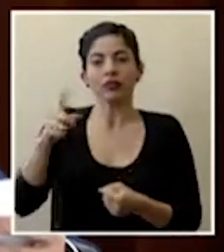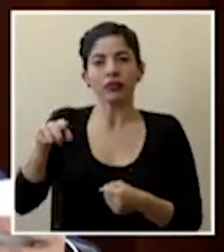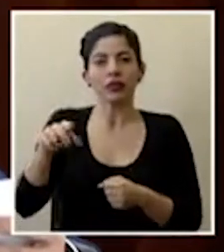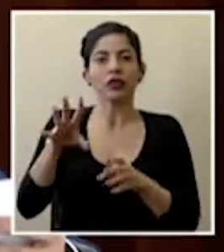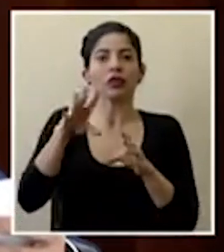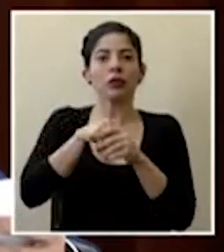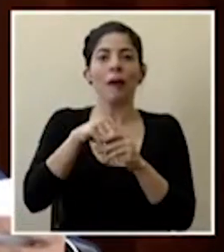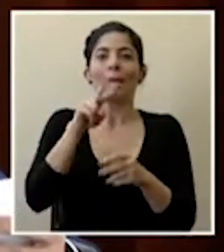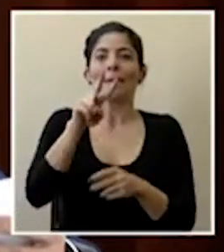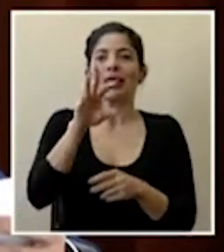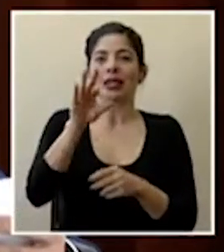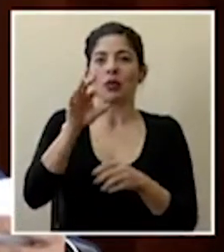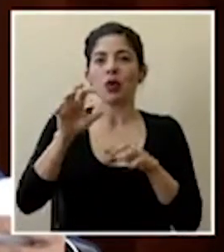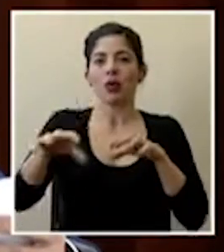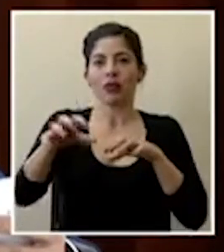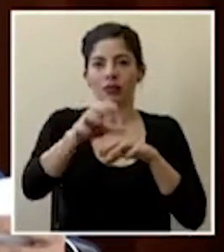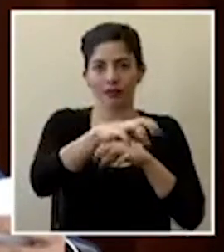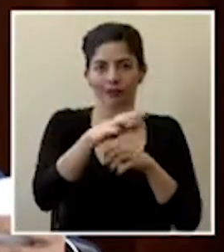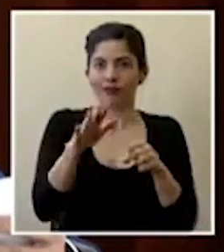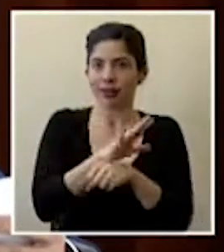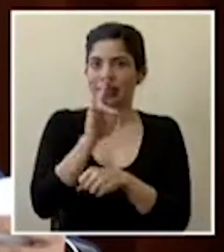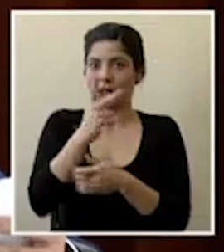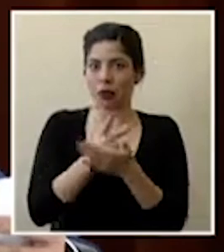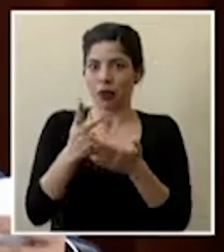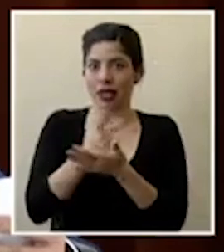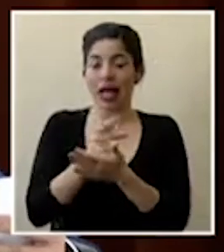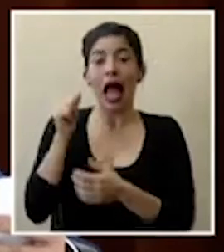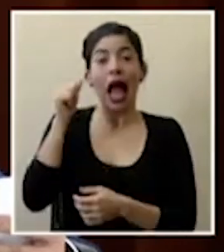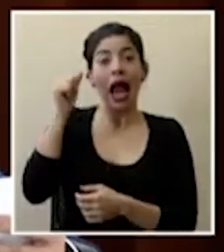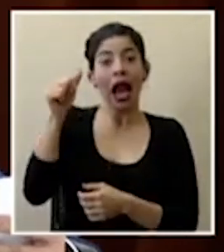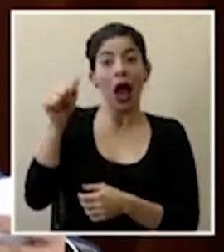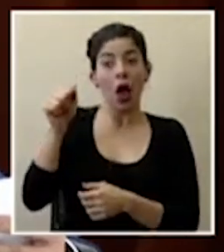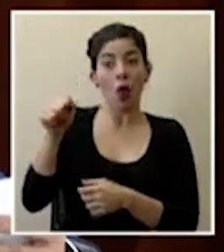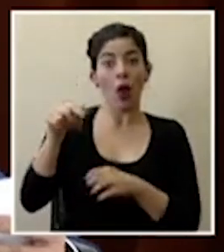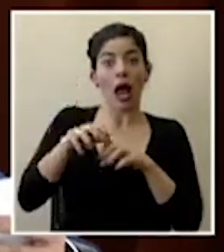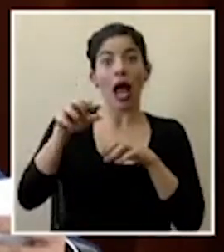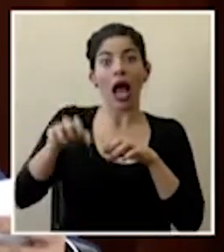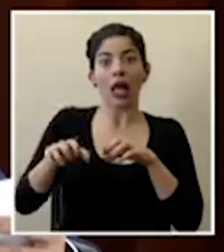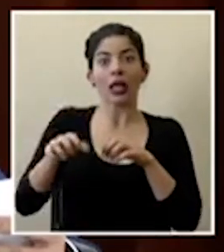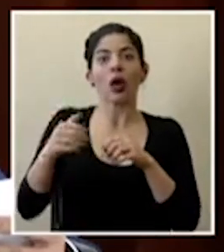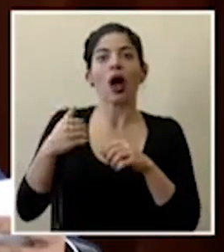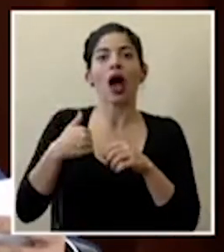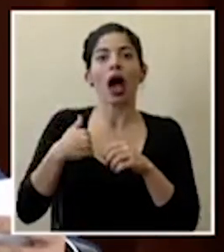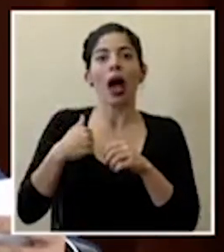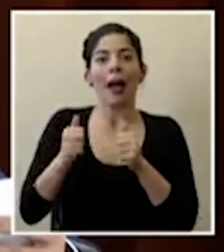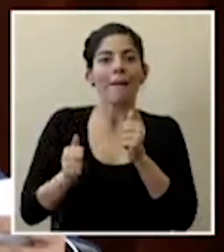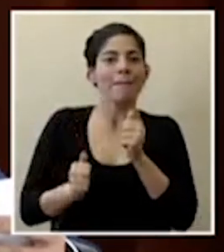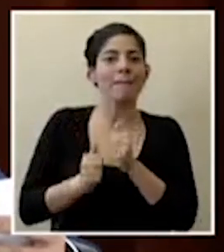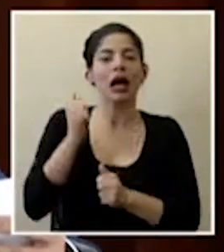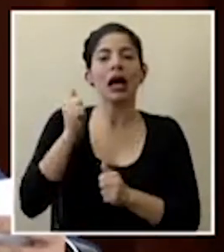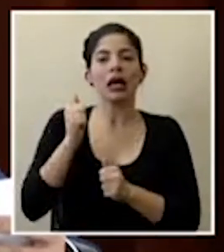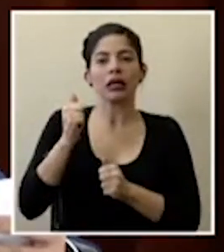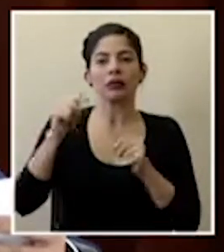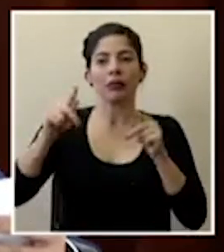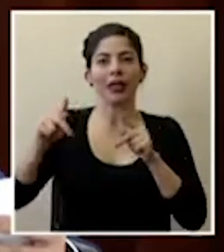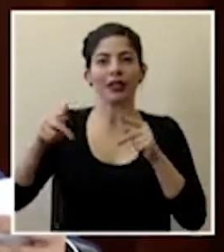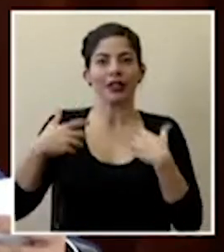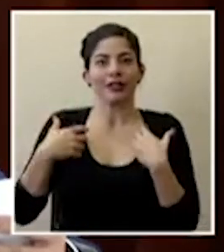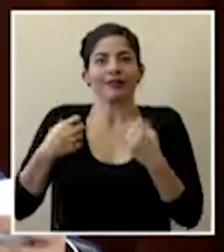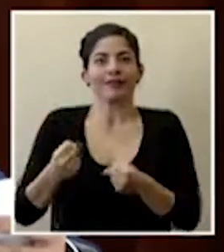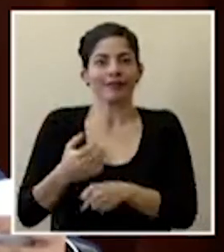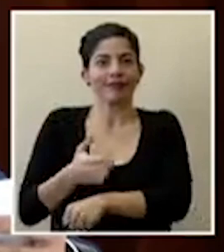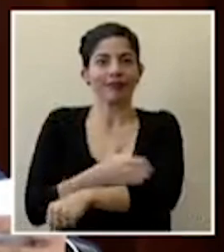a 29 cantones de las siete provincias siendo a la juela el cantón que más casos ha presentado recuperados